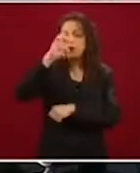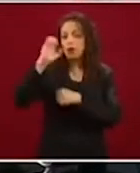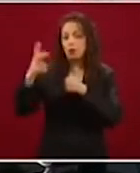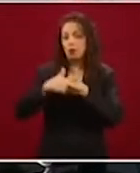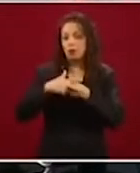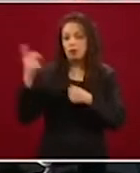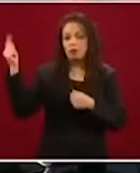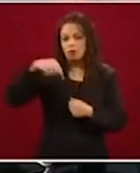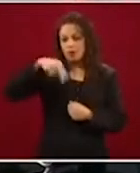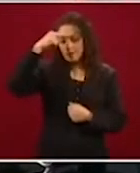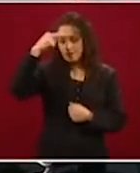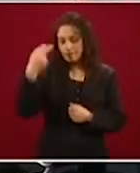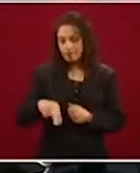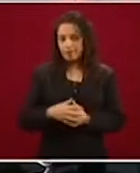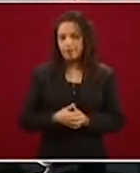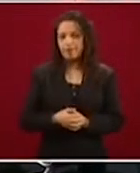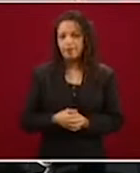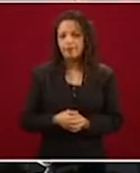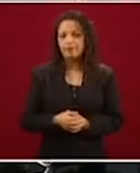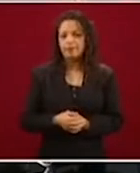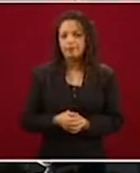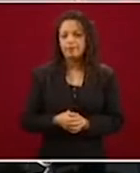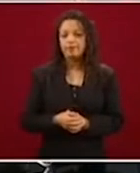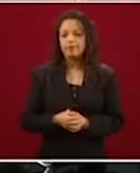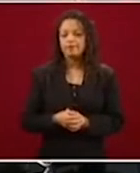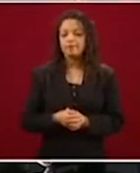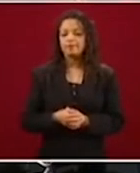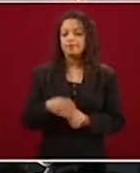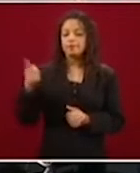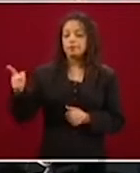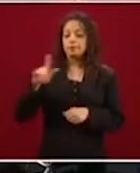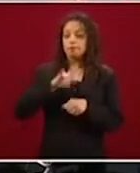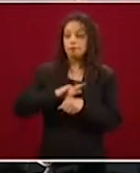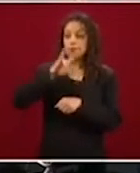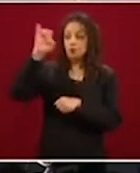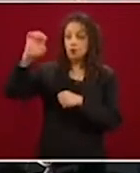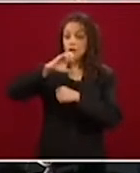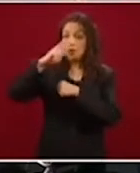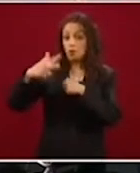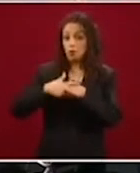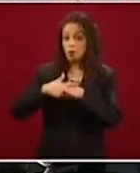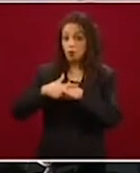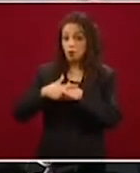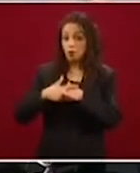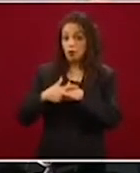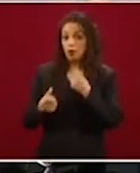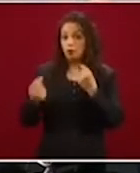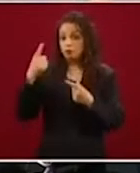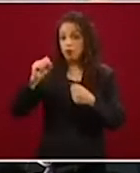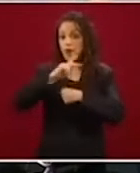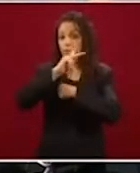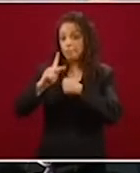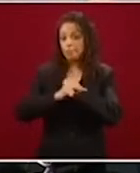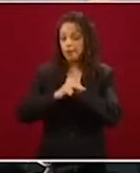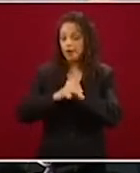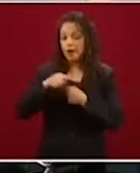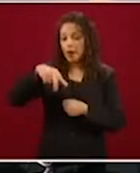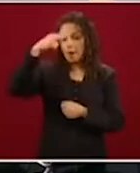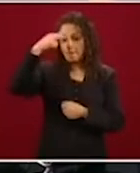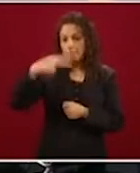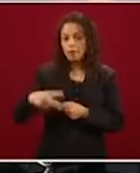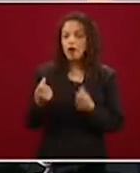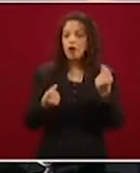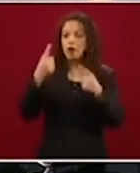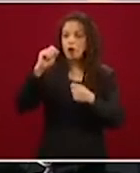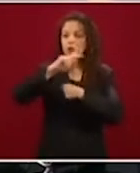tenemos… sí hay restricciones si vuelas a Europa en algunos países a esta fecha, de México a algunos países de